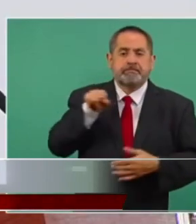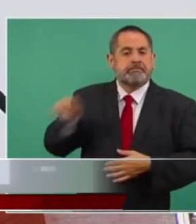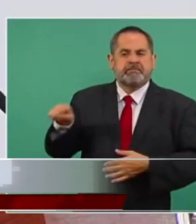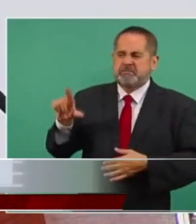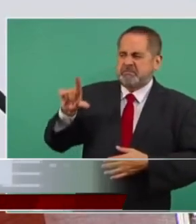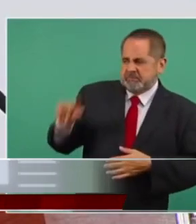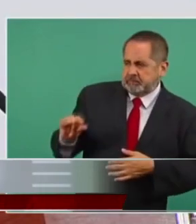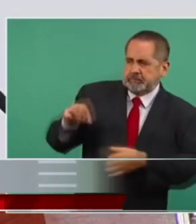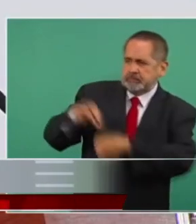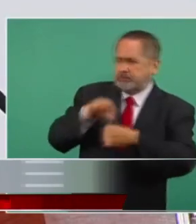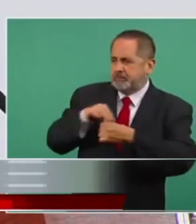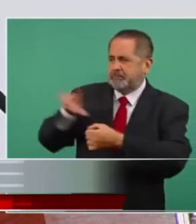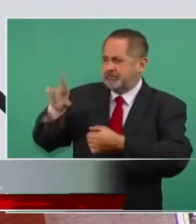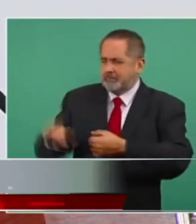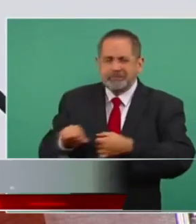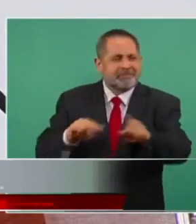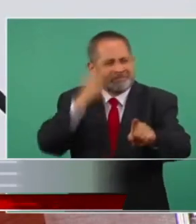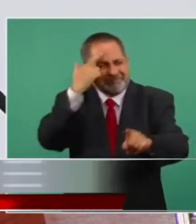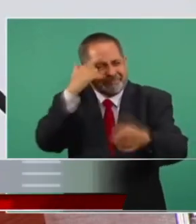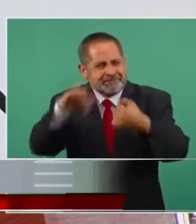¿se acuerdan de la tacita?